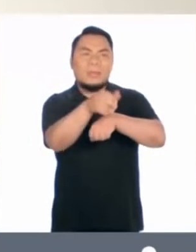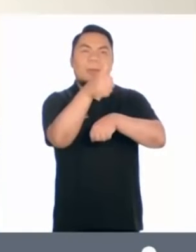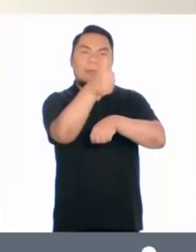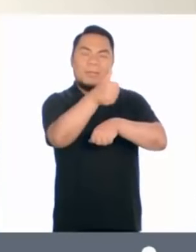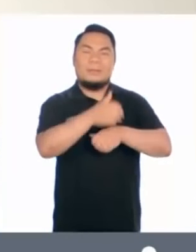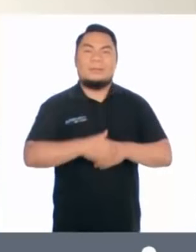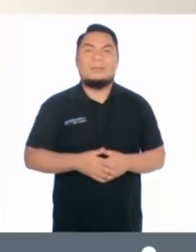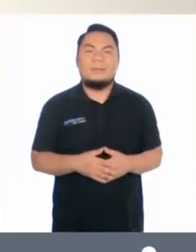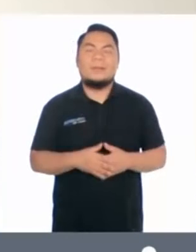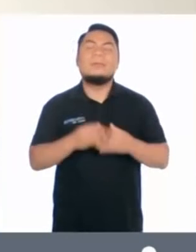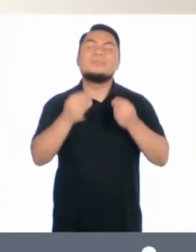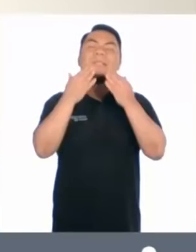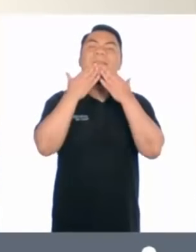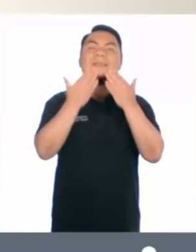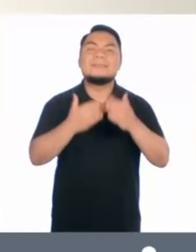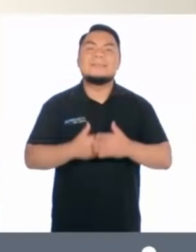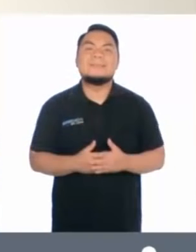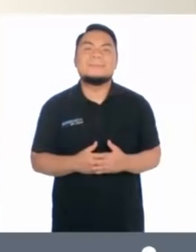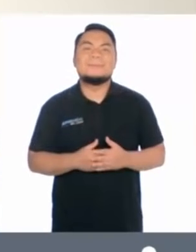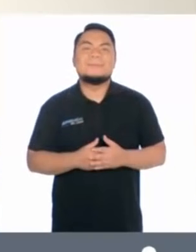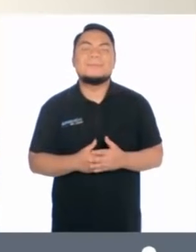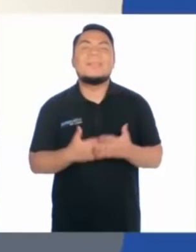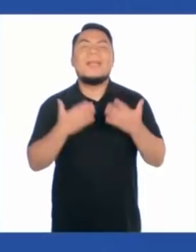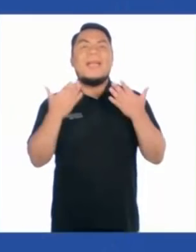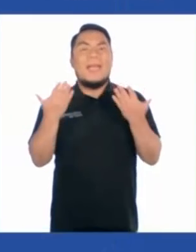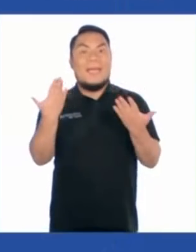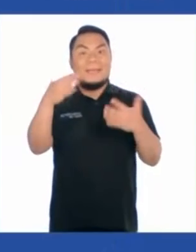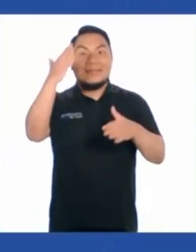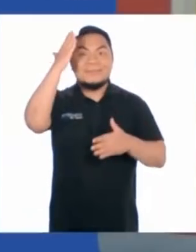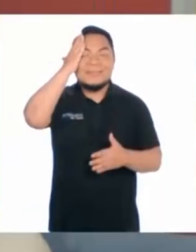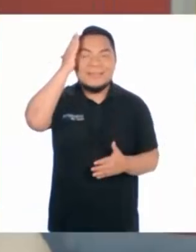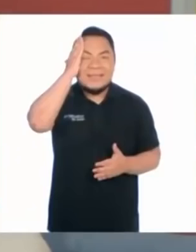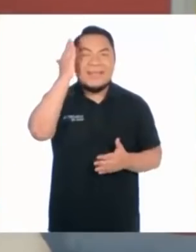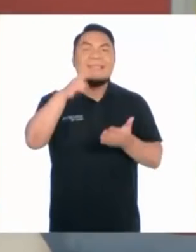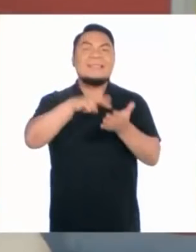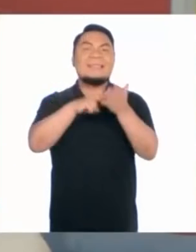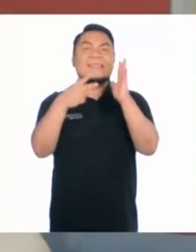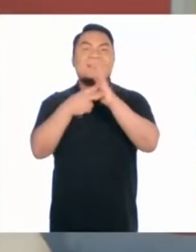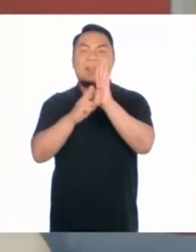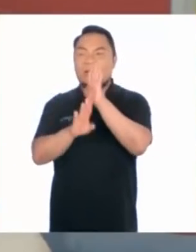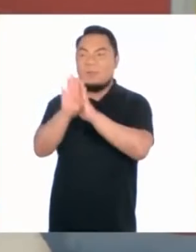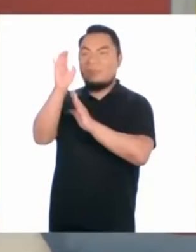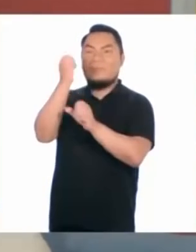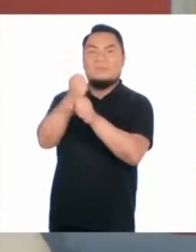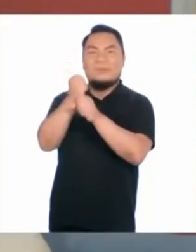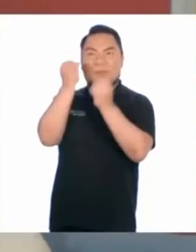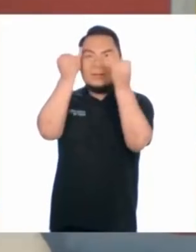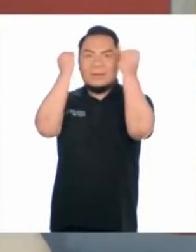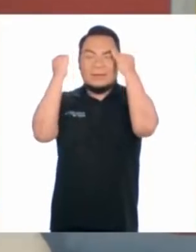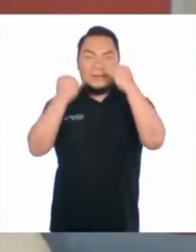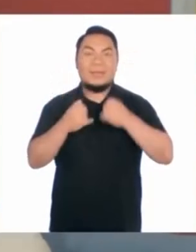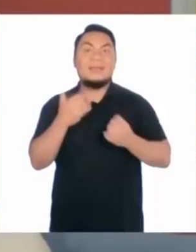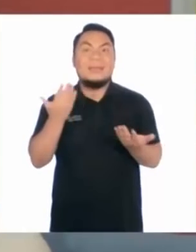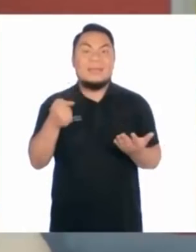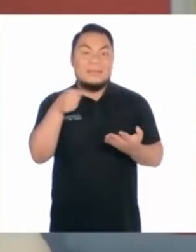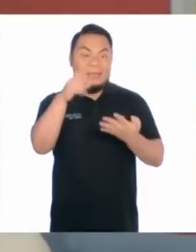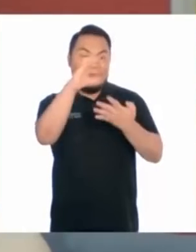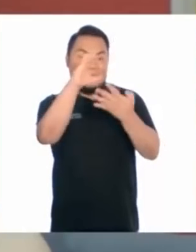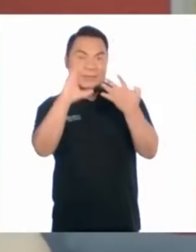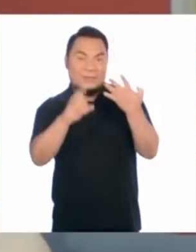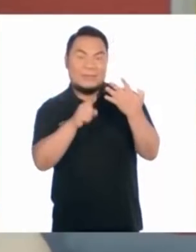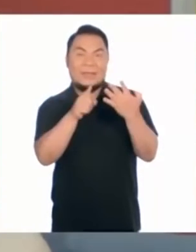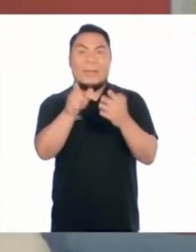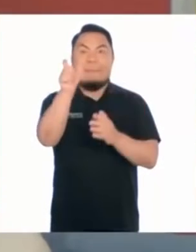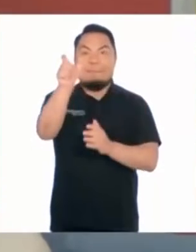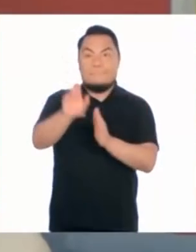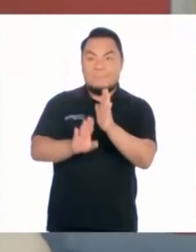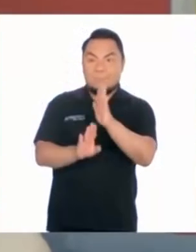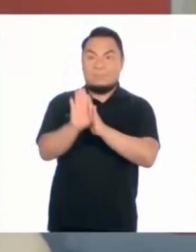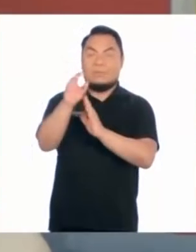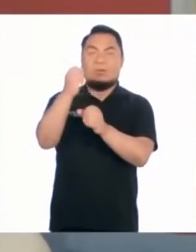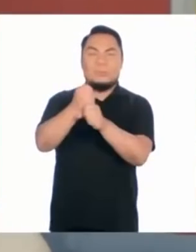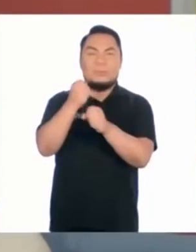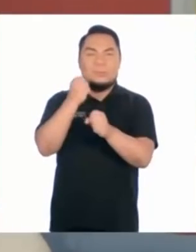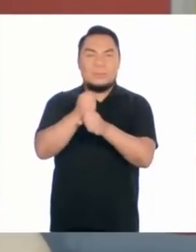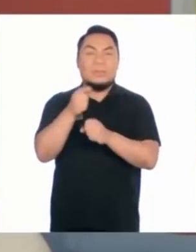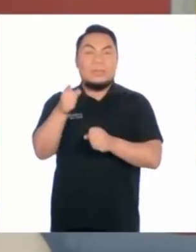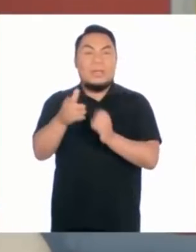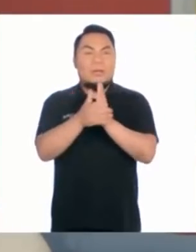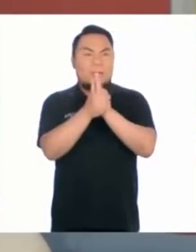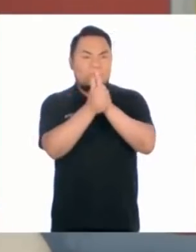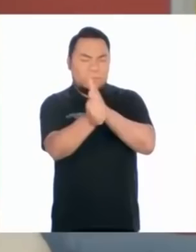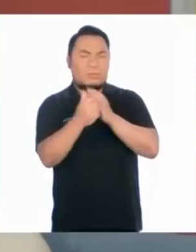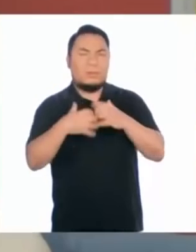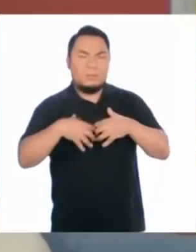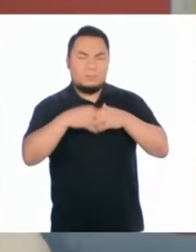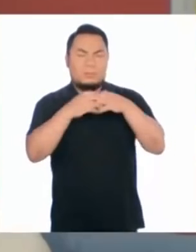buena crítica constructiva. Muchas gracias. Entonces ya sabemos qué es un emprendimiento, qué características tiene un emprendedor